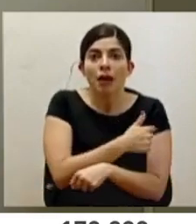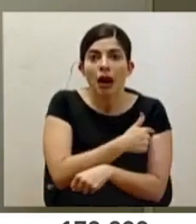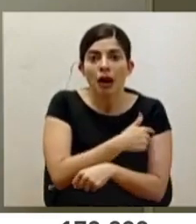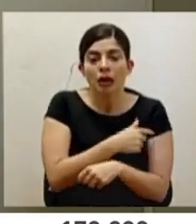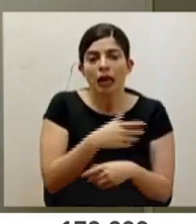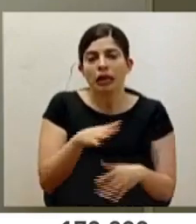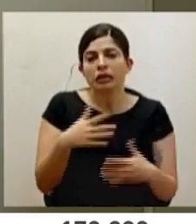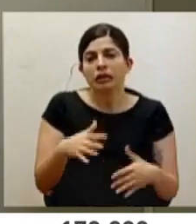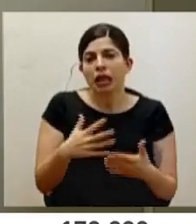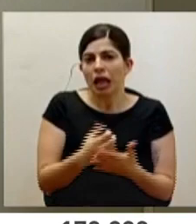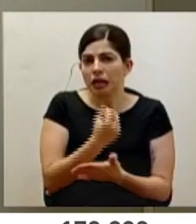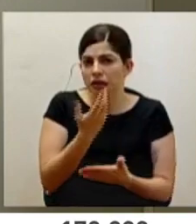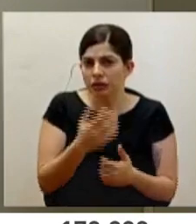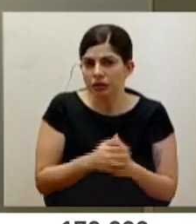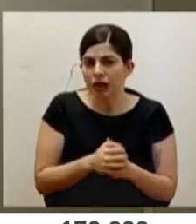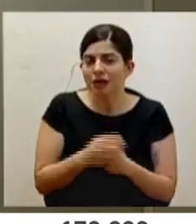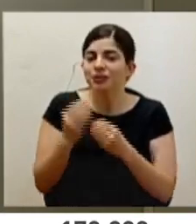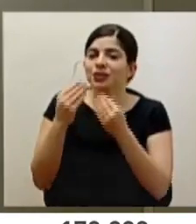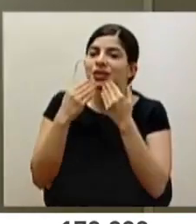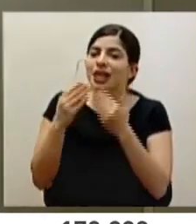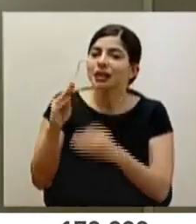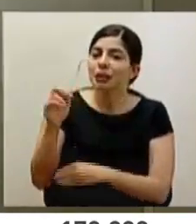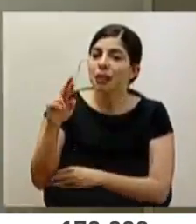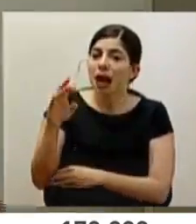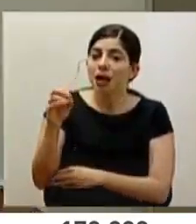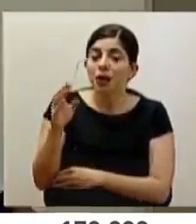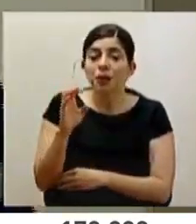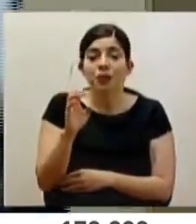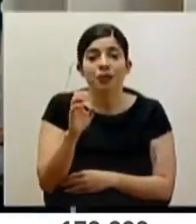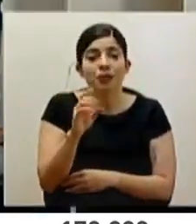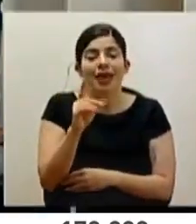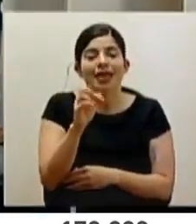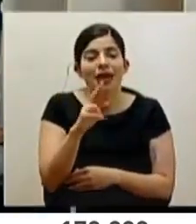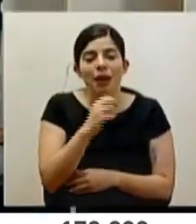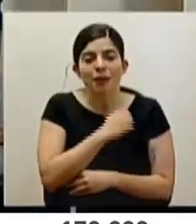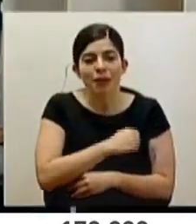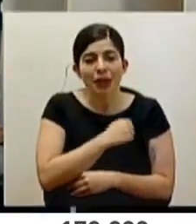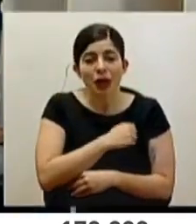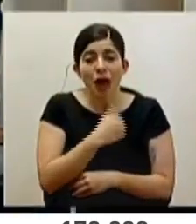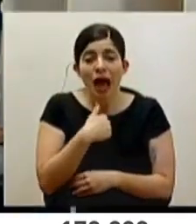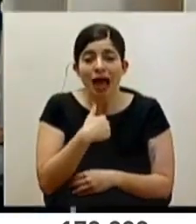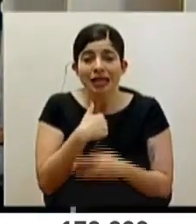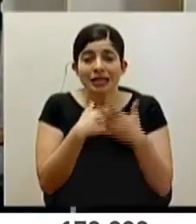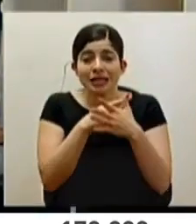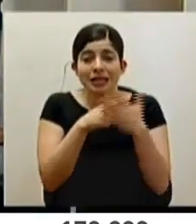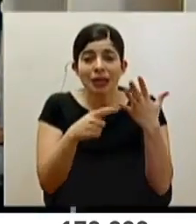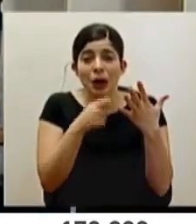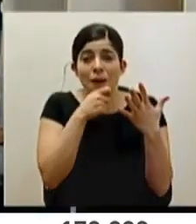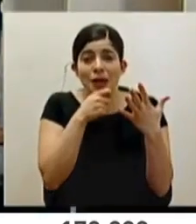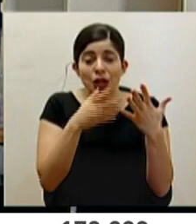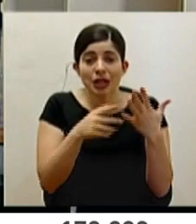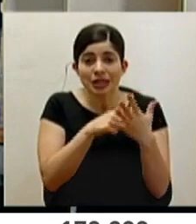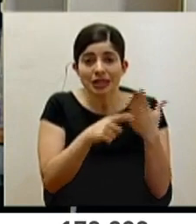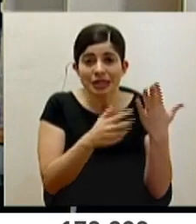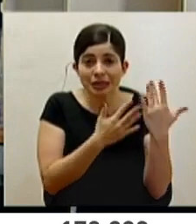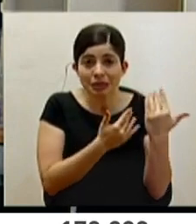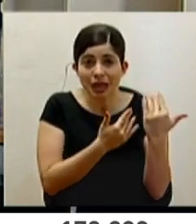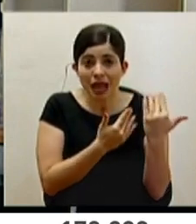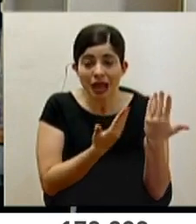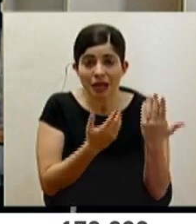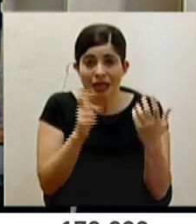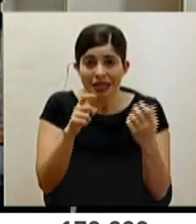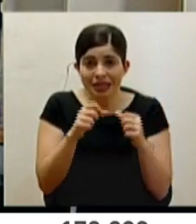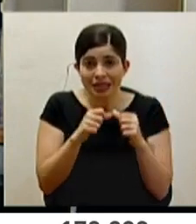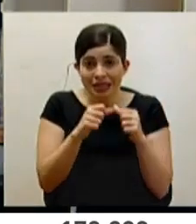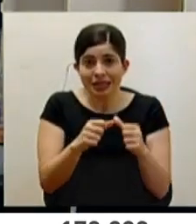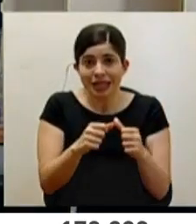una lástima. Muchísimas gracias, don Mario. Don Edgar, continúa. Don Edgar, perdón, es que tenemos cinco colegas delante y debemos fluir